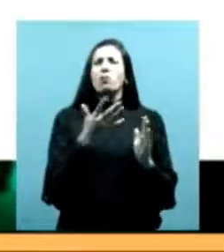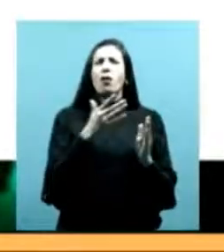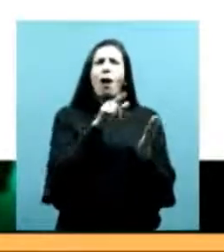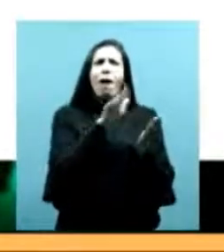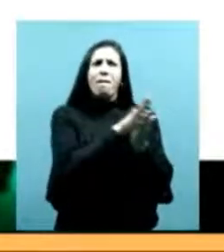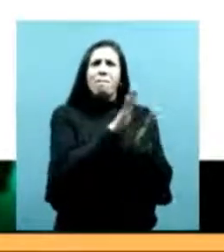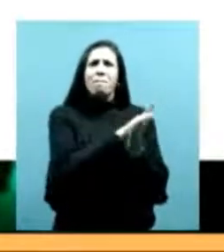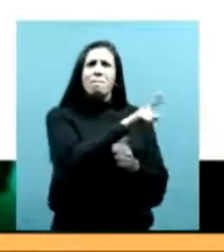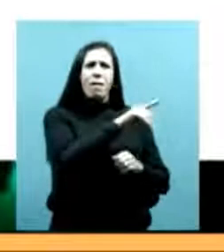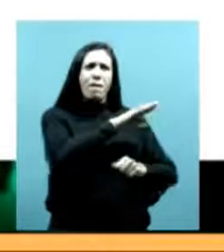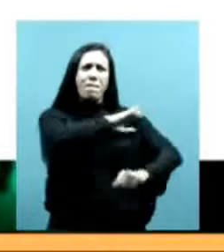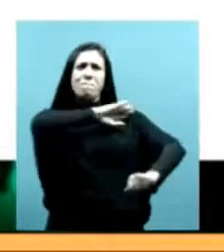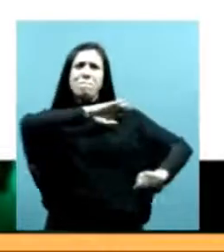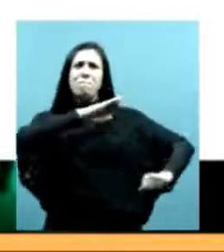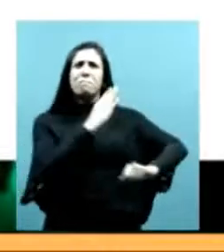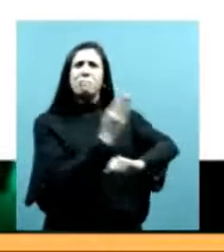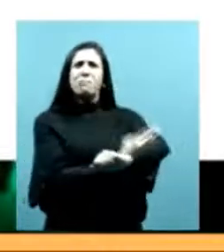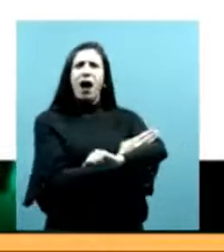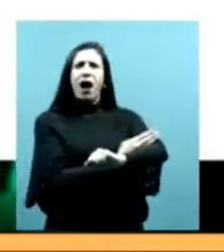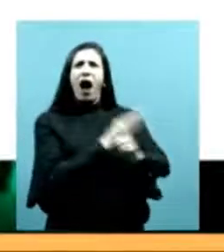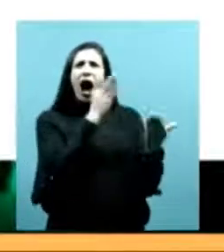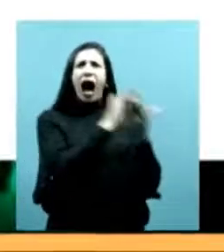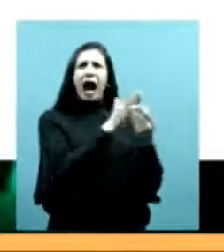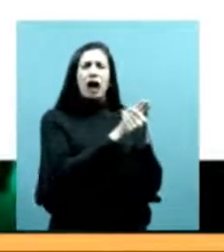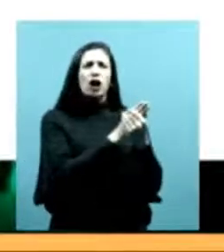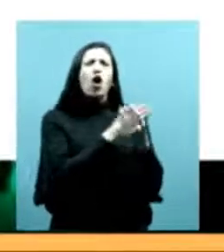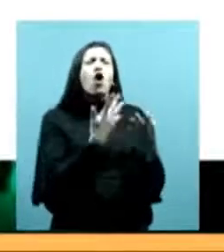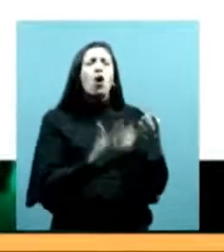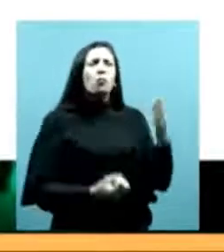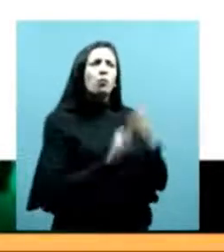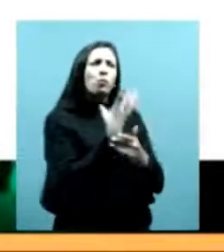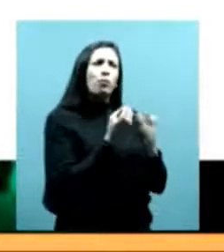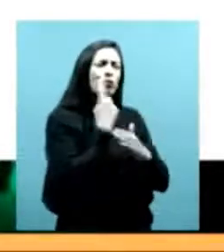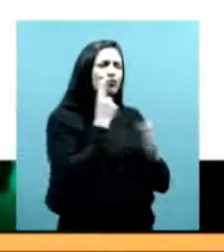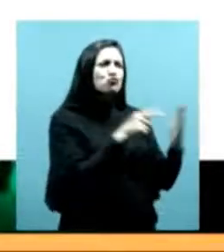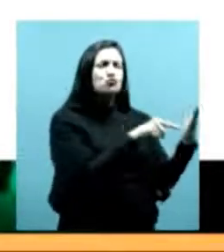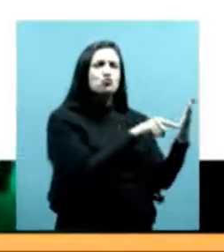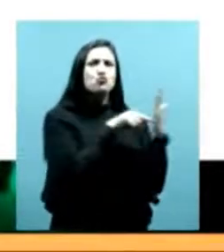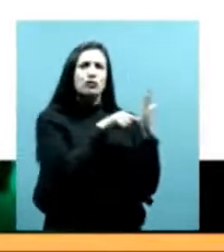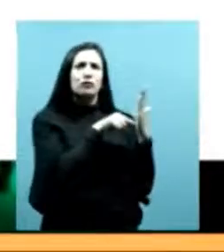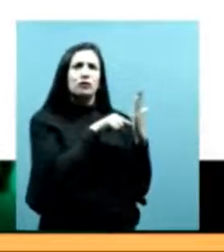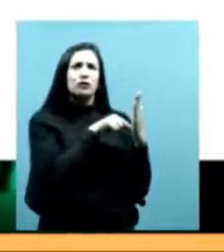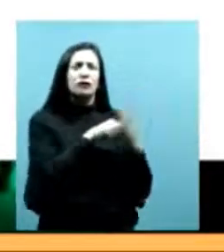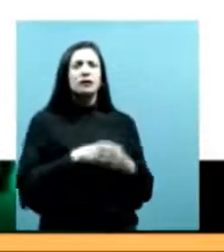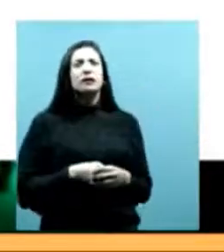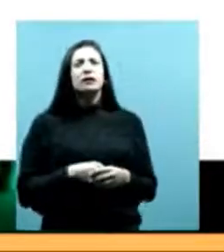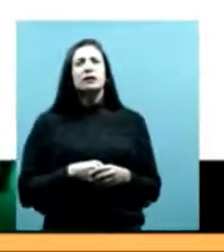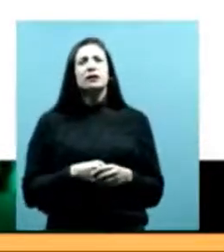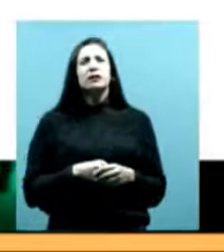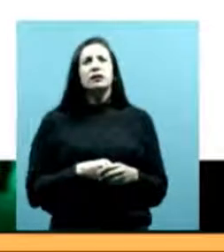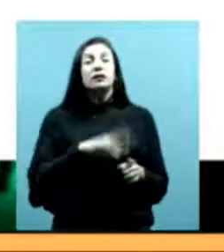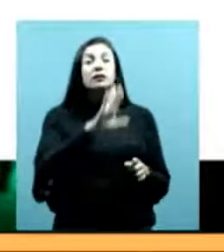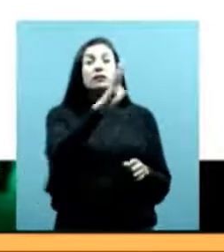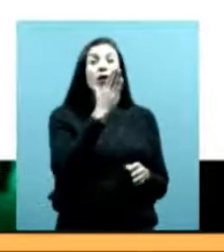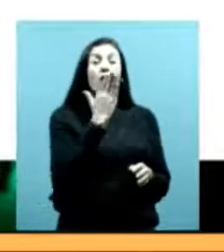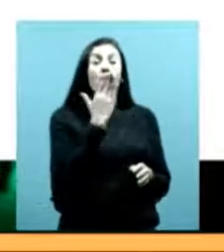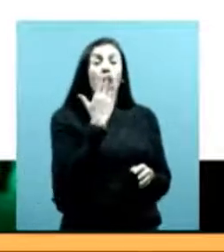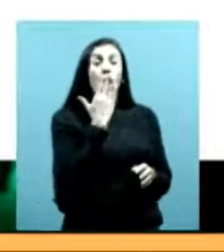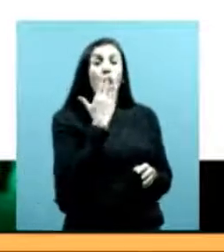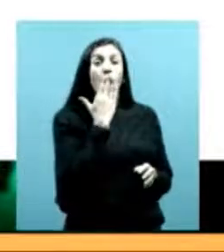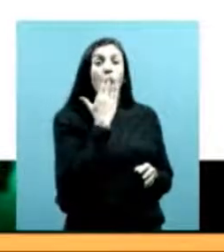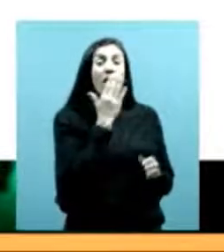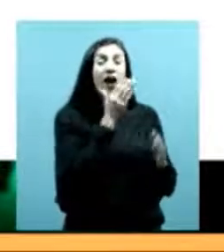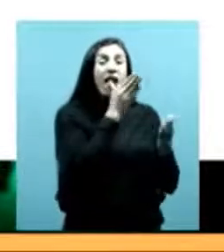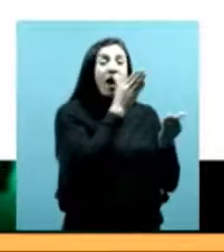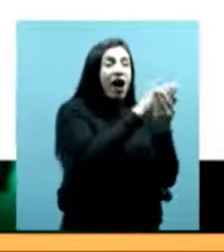productor de evidencias. Y como subtítulo las comunidades indígenas y sus ausencias en los archivos